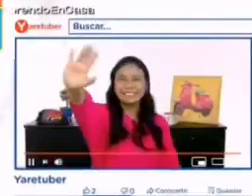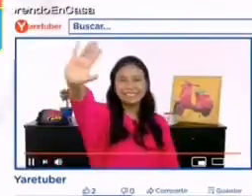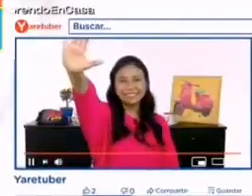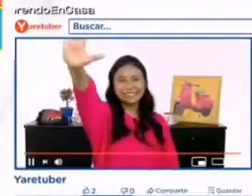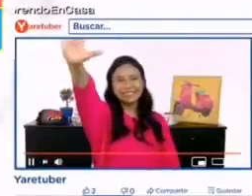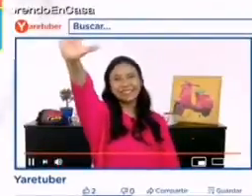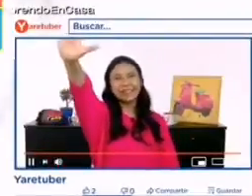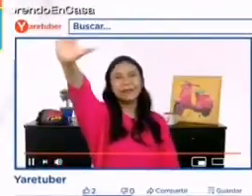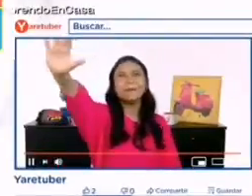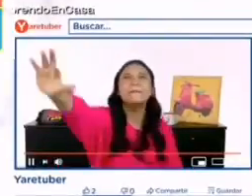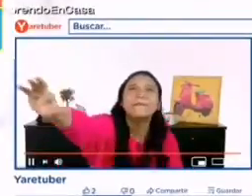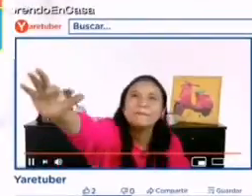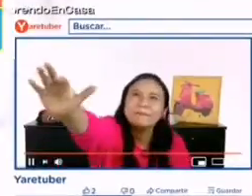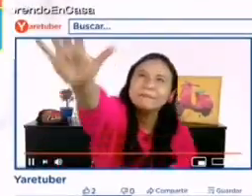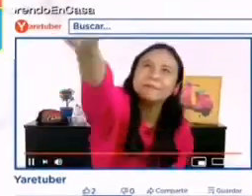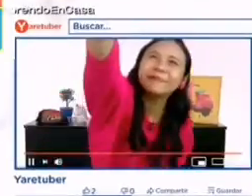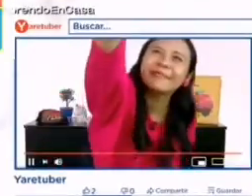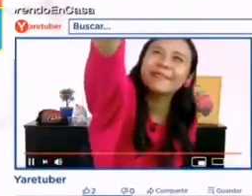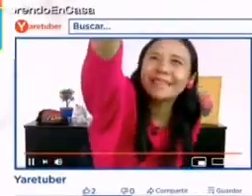vemos!